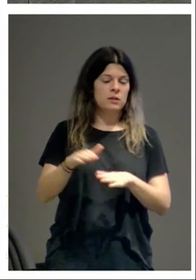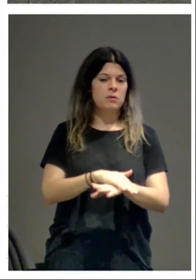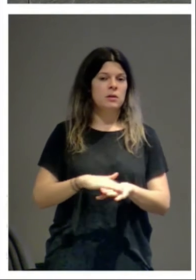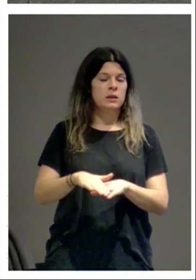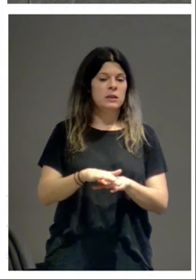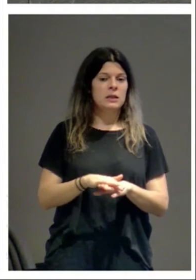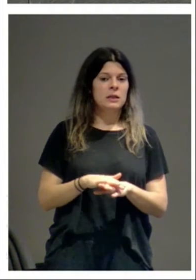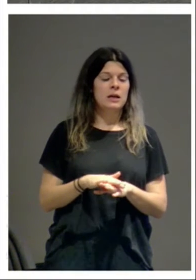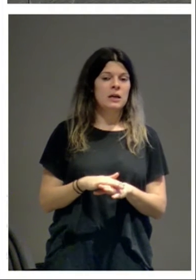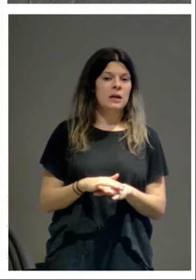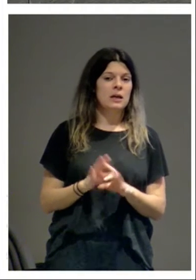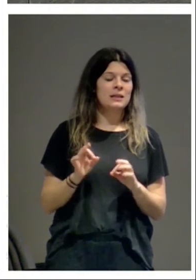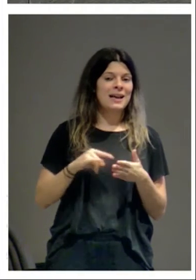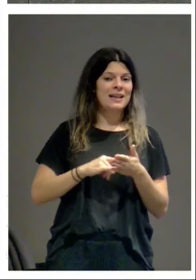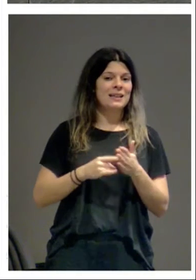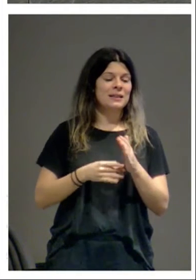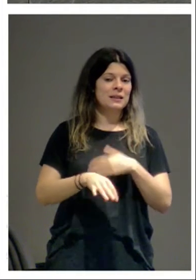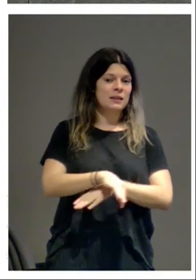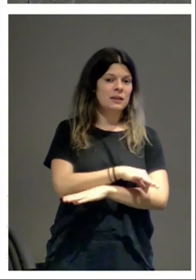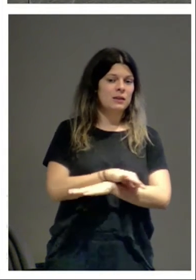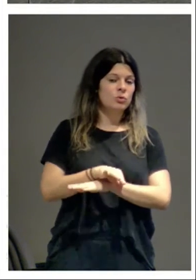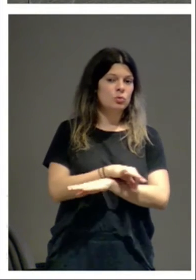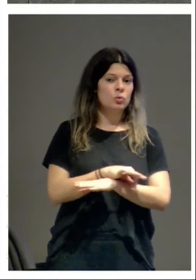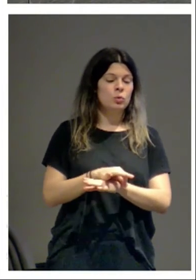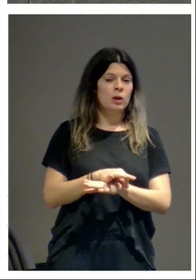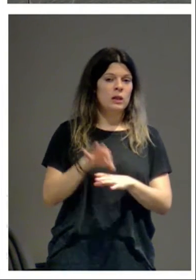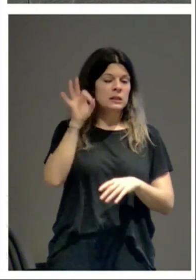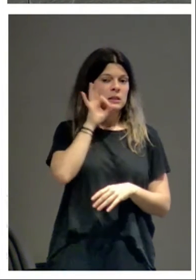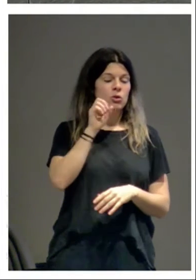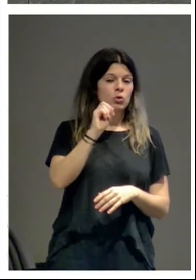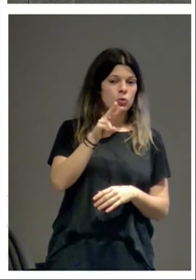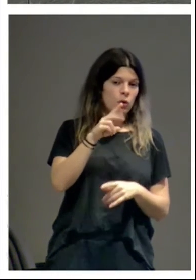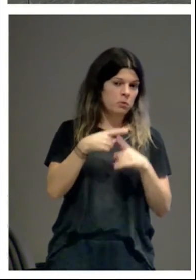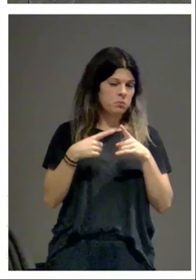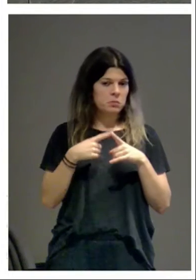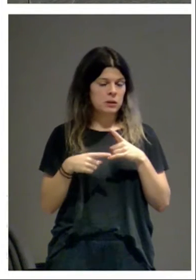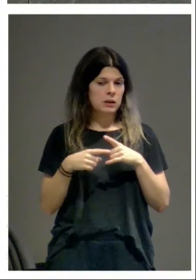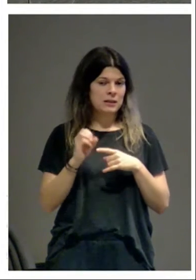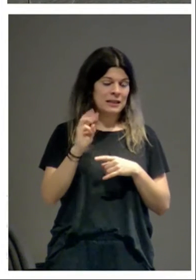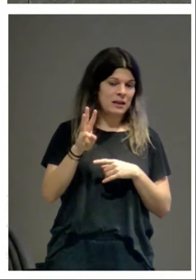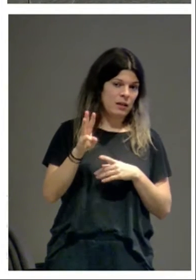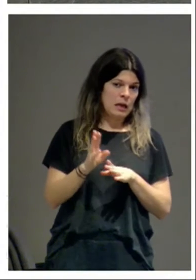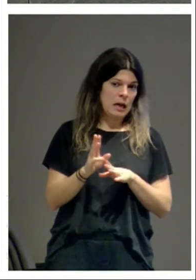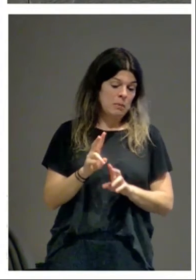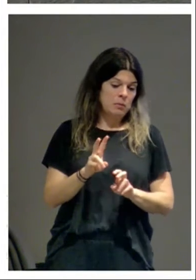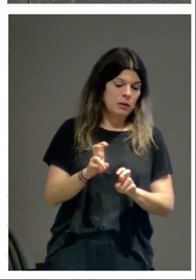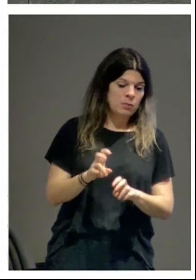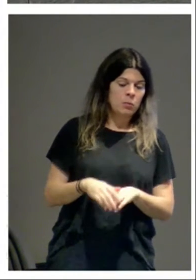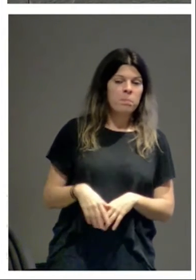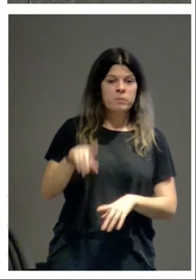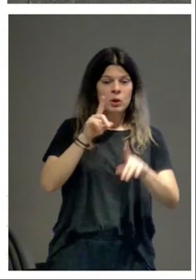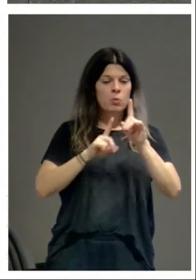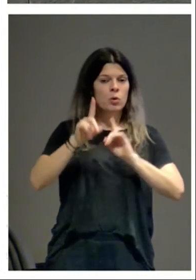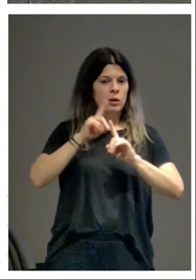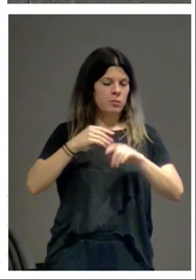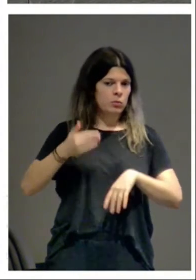que es la de la arquitectura en la segunda mitad del XII y comienzos del XIII, uno de los grandes problemas planteados desde